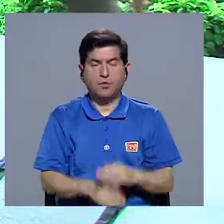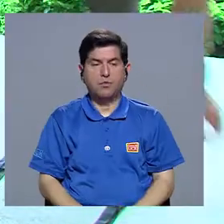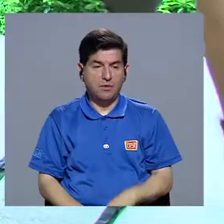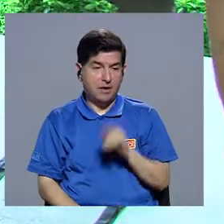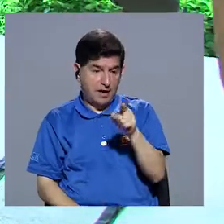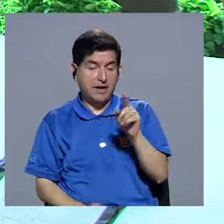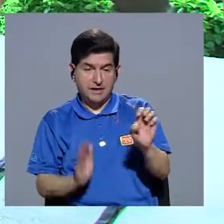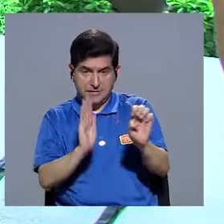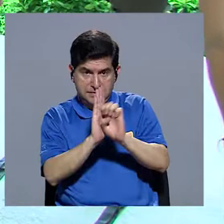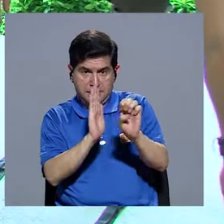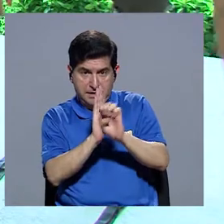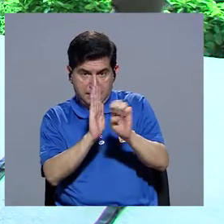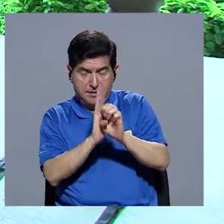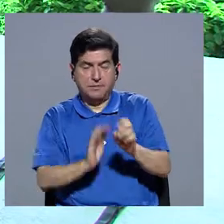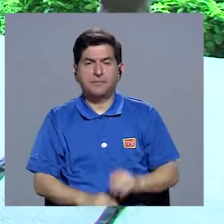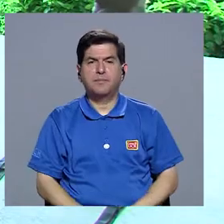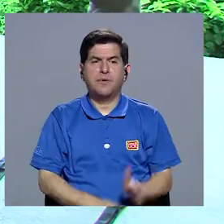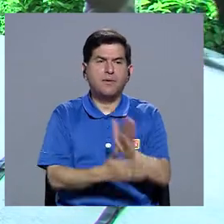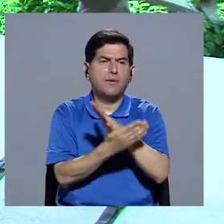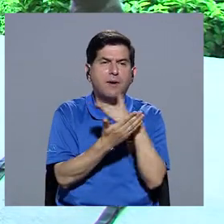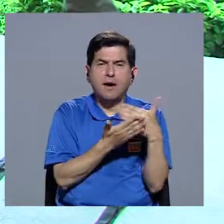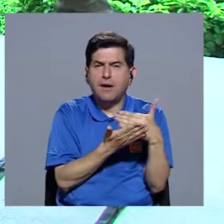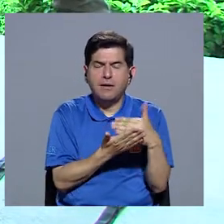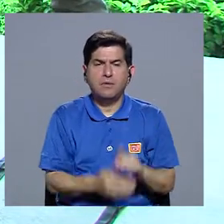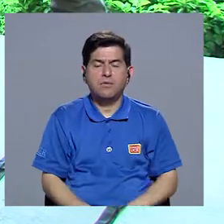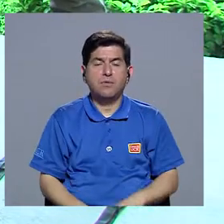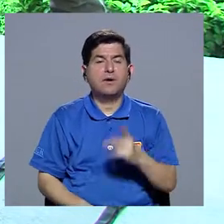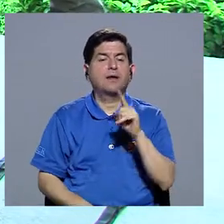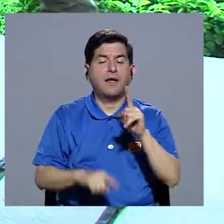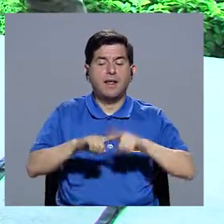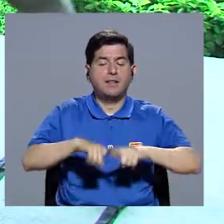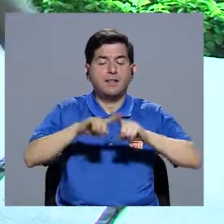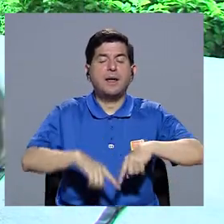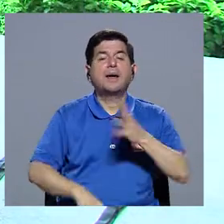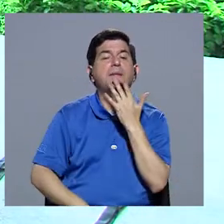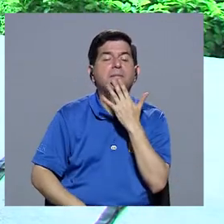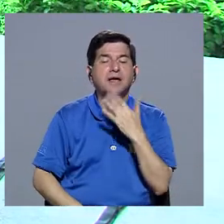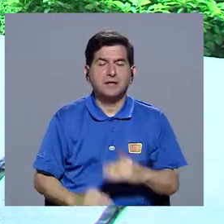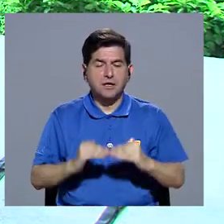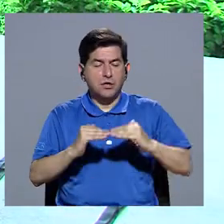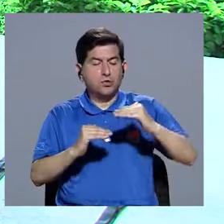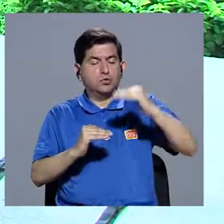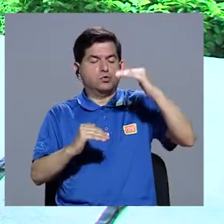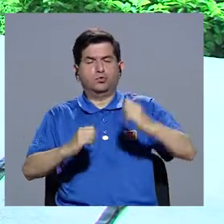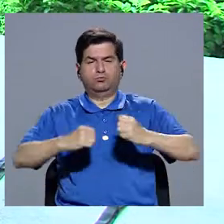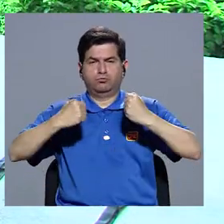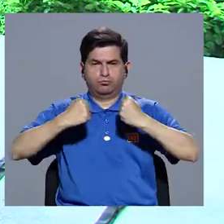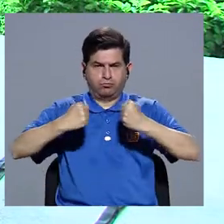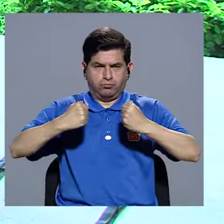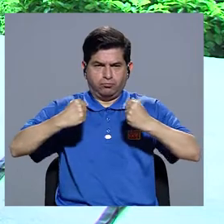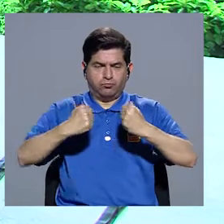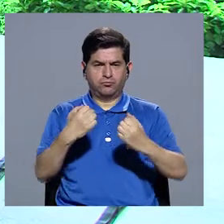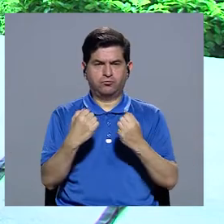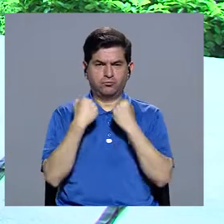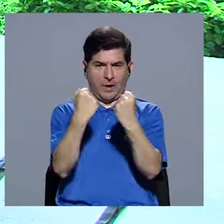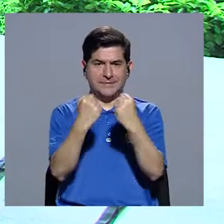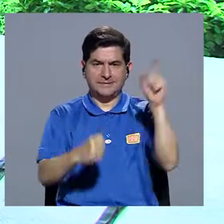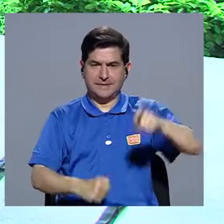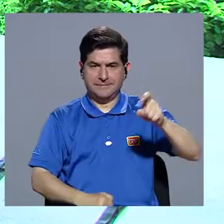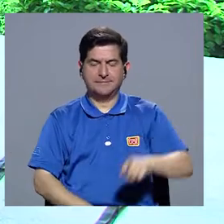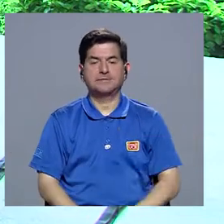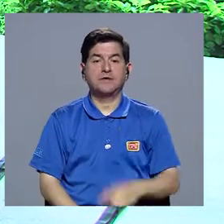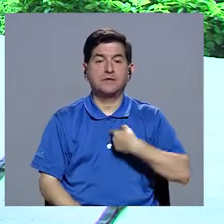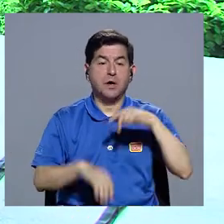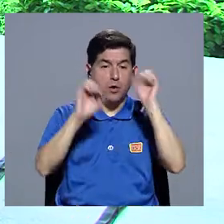liguitas, por ejemplo, bueno, hay algunas ligas que, según el color, aumentan la resistencia. Y, de igual manera,